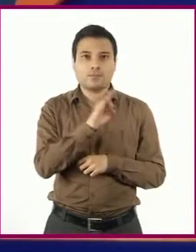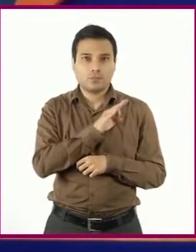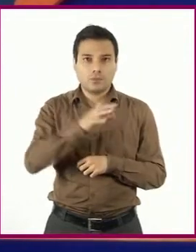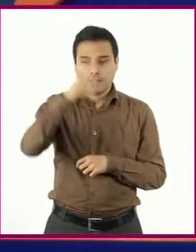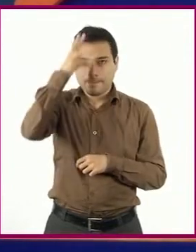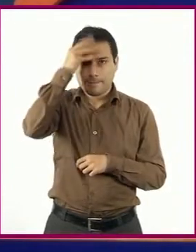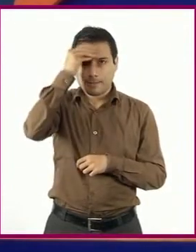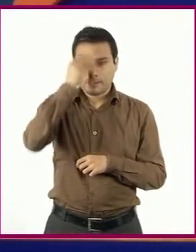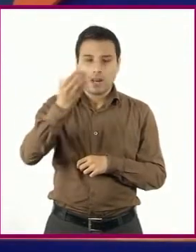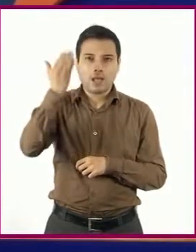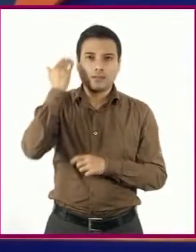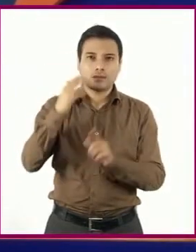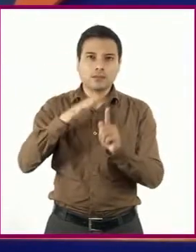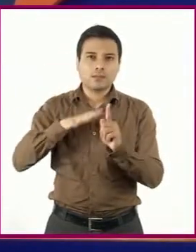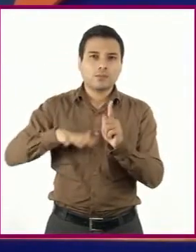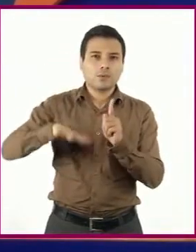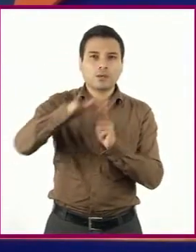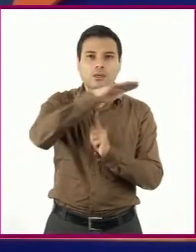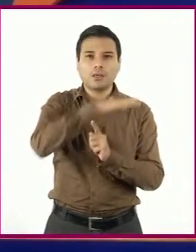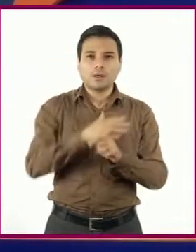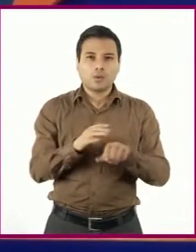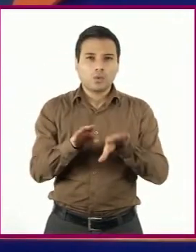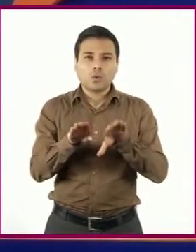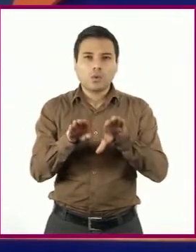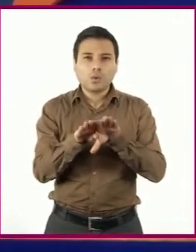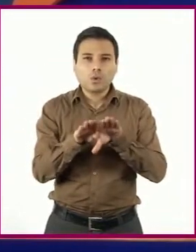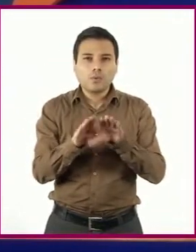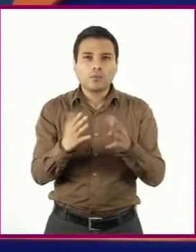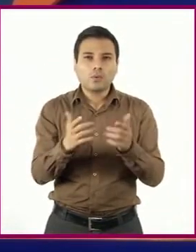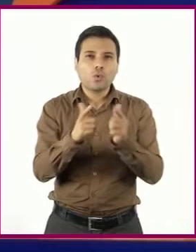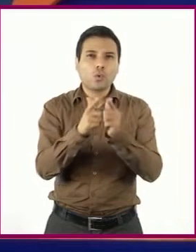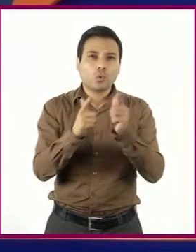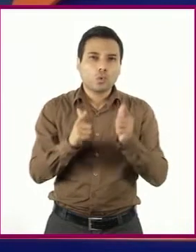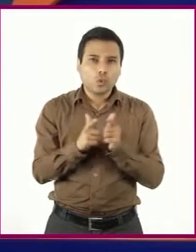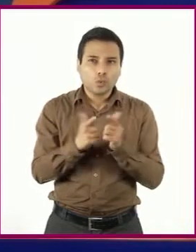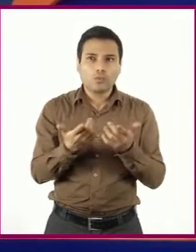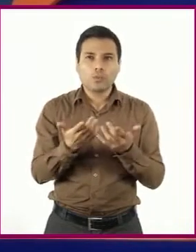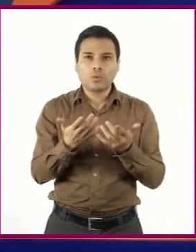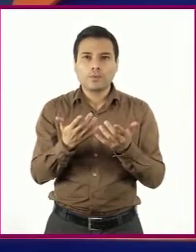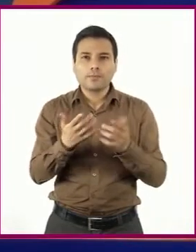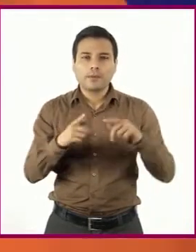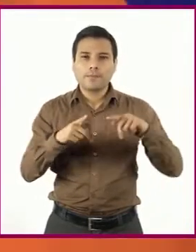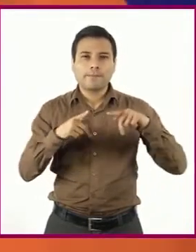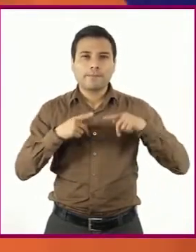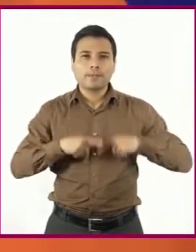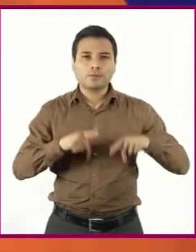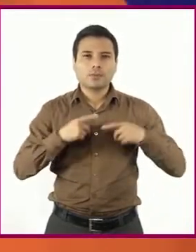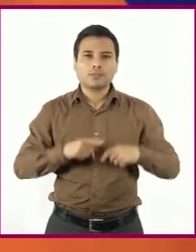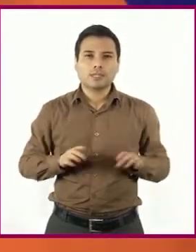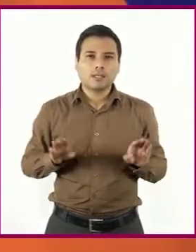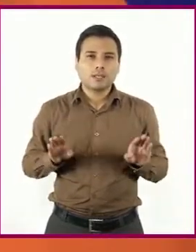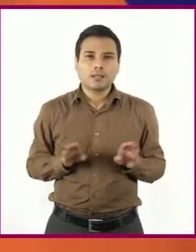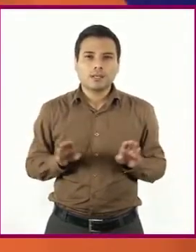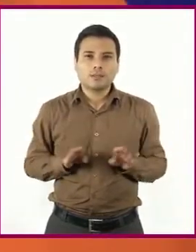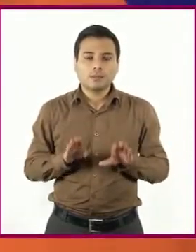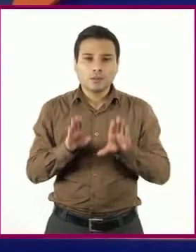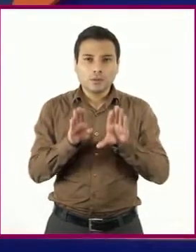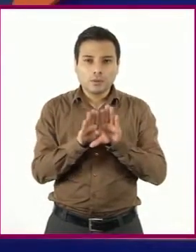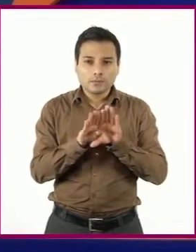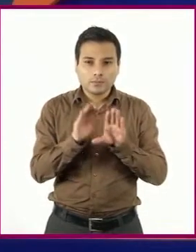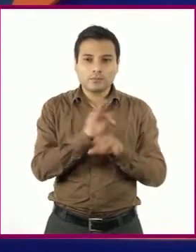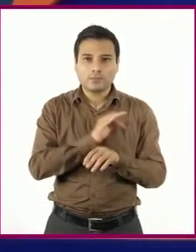época que le tocó vivir y los grupos y ambientes sociales en los que se desarrolló. Por si fuera poco,